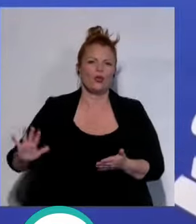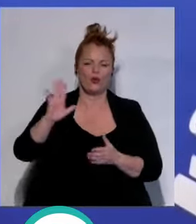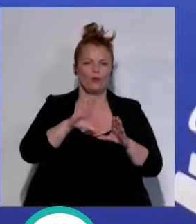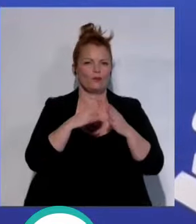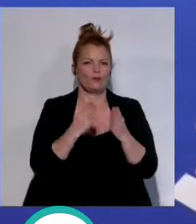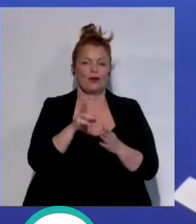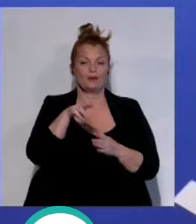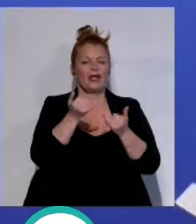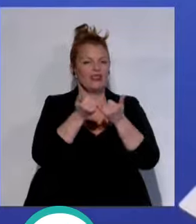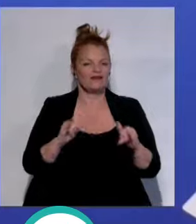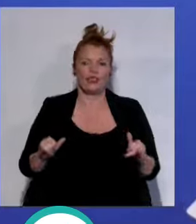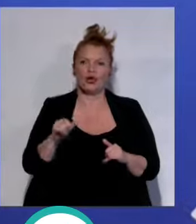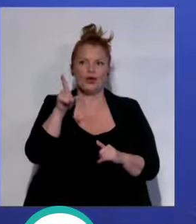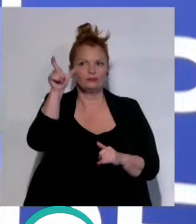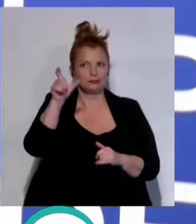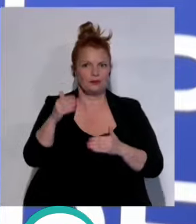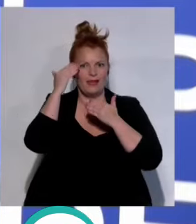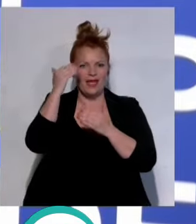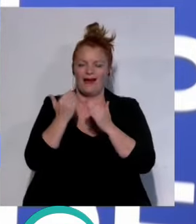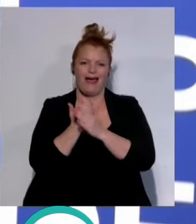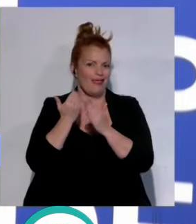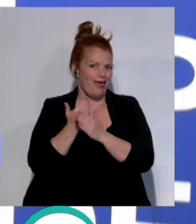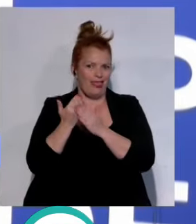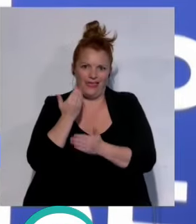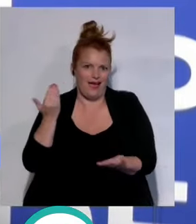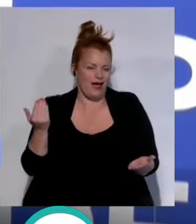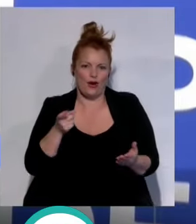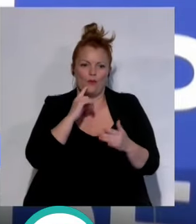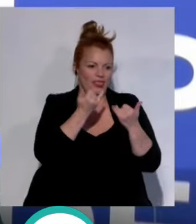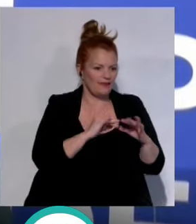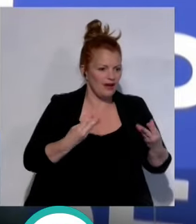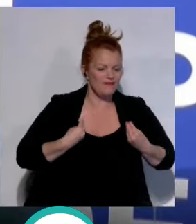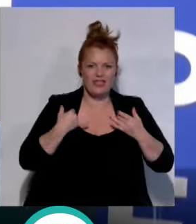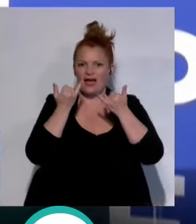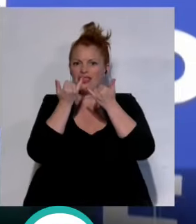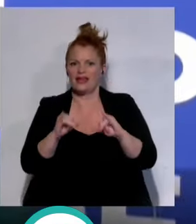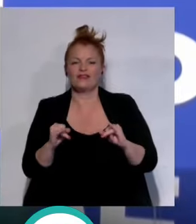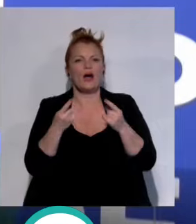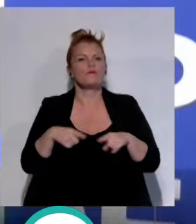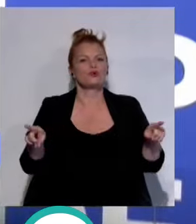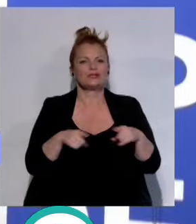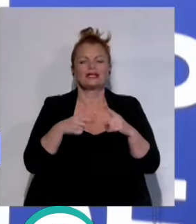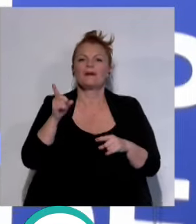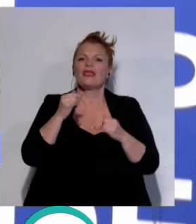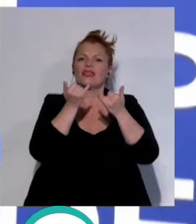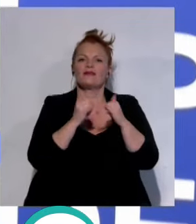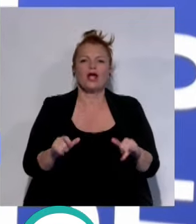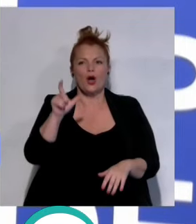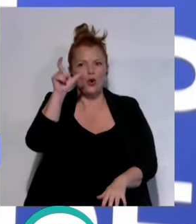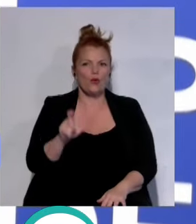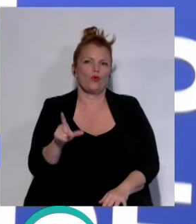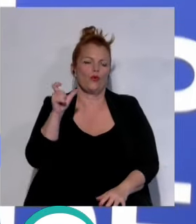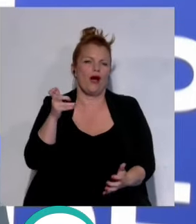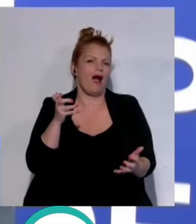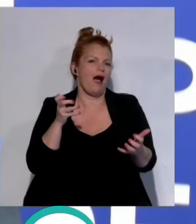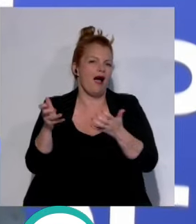Es una celebración a Paco, hay que celebrarlo cada día, ¿no? Como se celebra la vida, como se celebra la música y como no, celebrar a un genio que nos ha